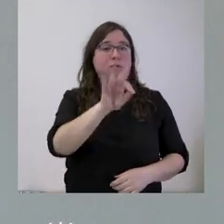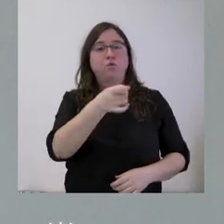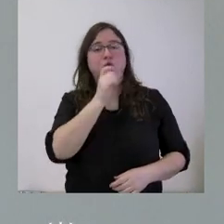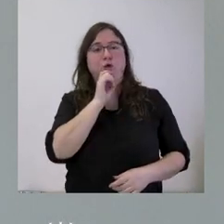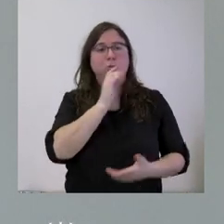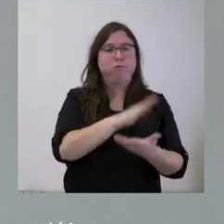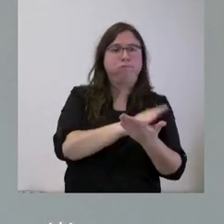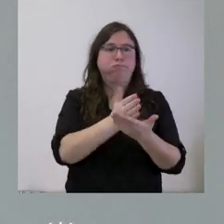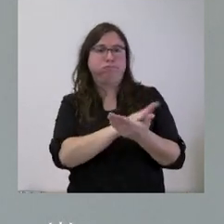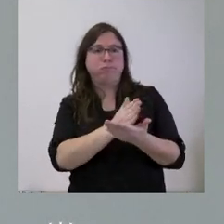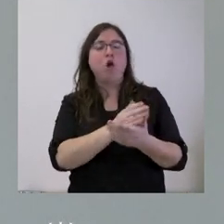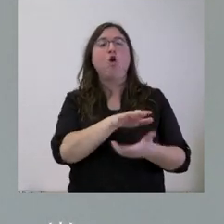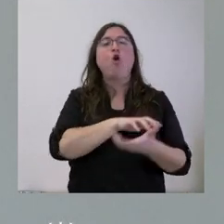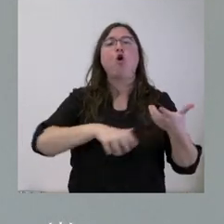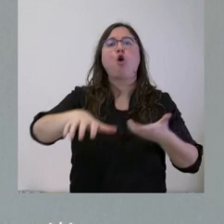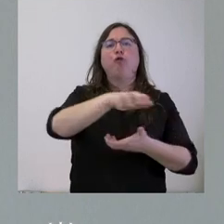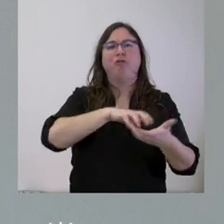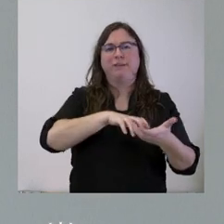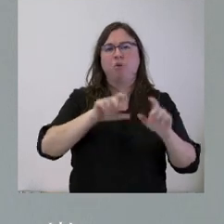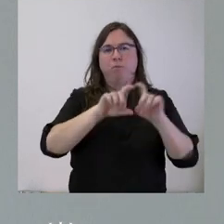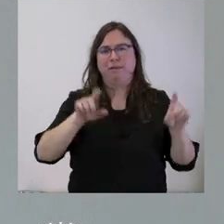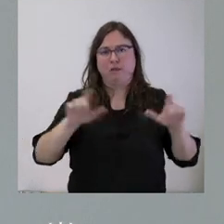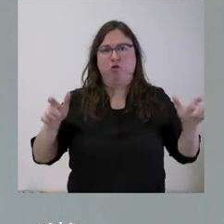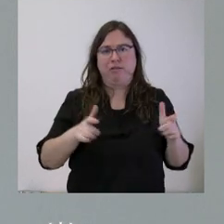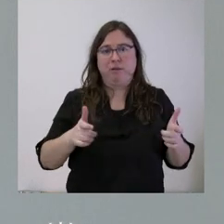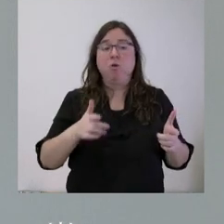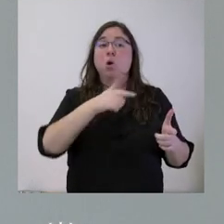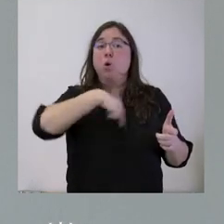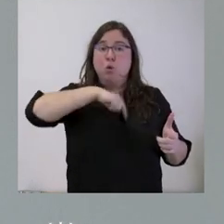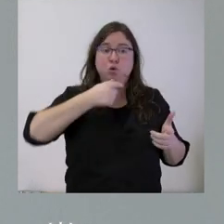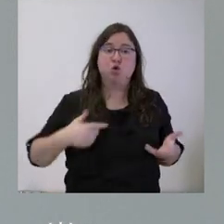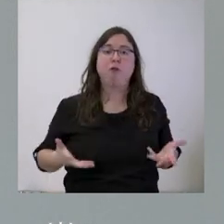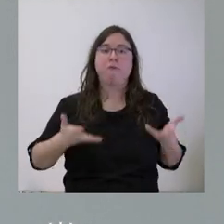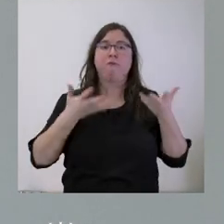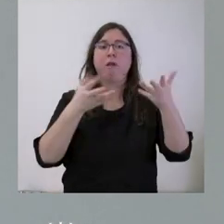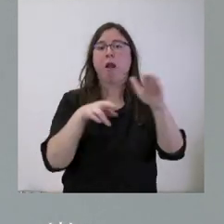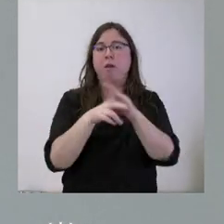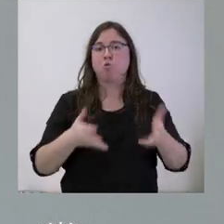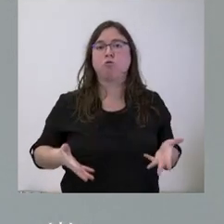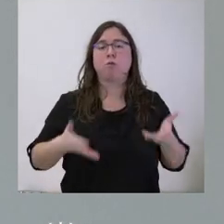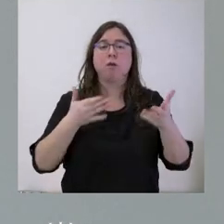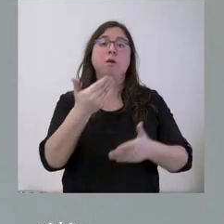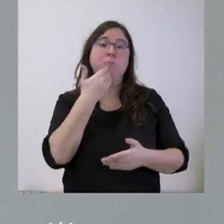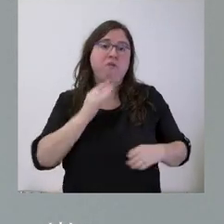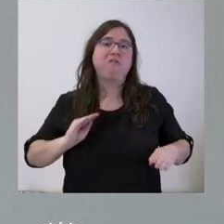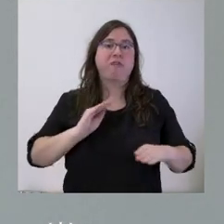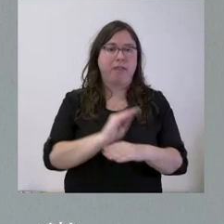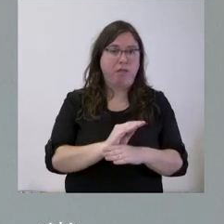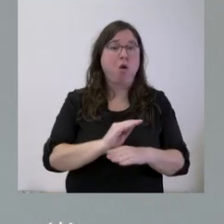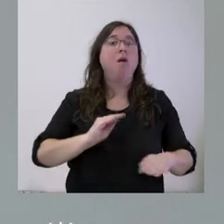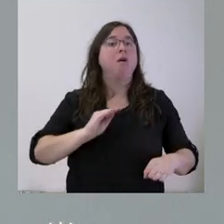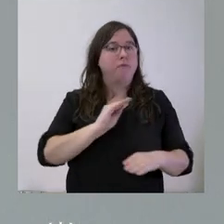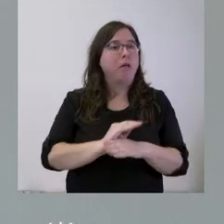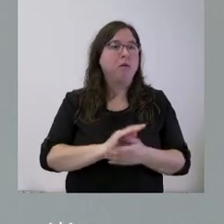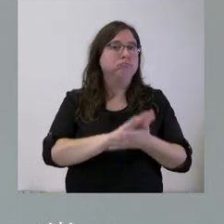conflictos colectivos. Nosotros lo que hacemos es poner medios a su disposición. En estos medios está la financiación. De la financiación se está